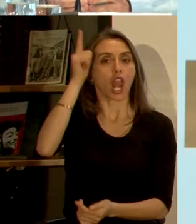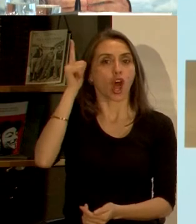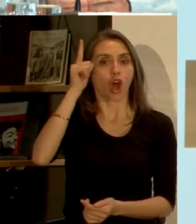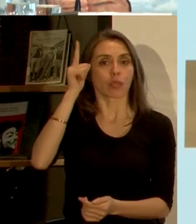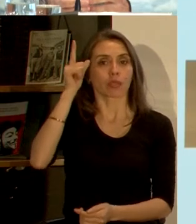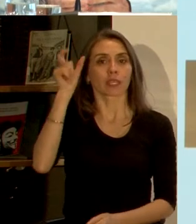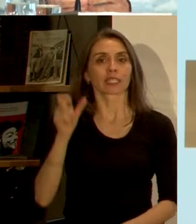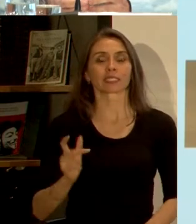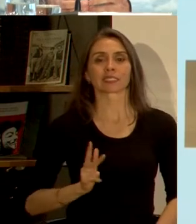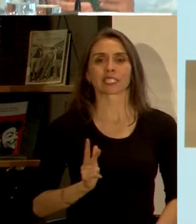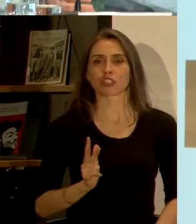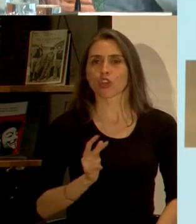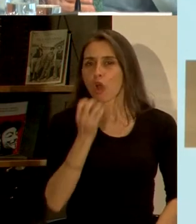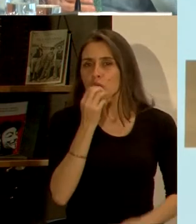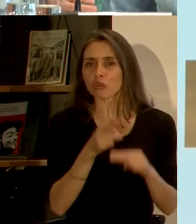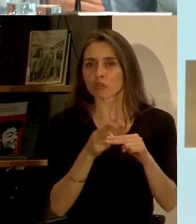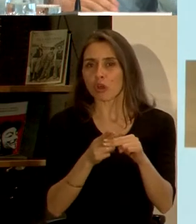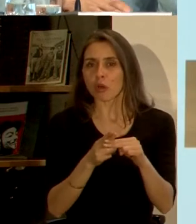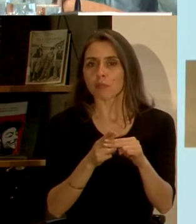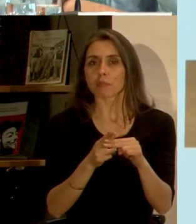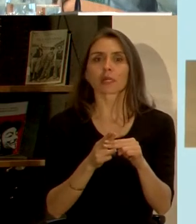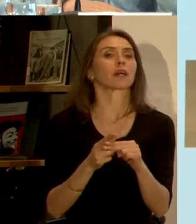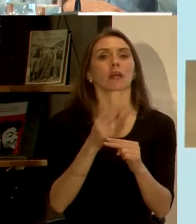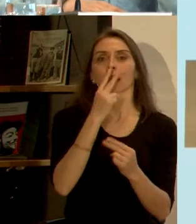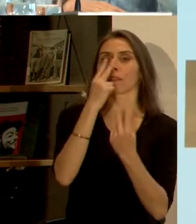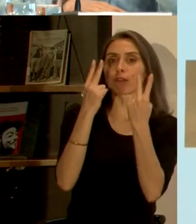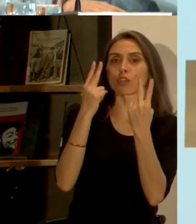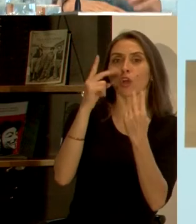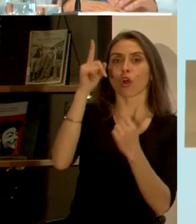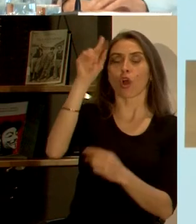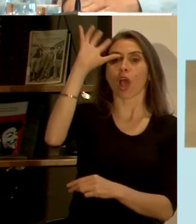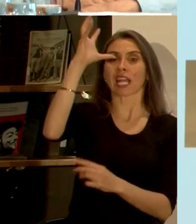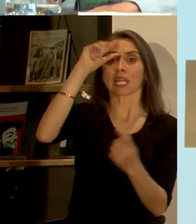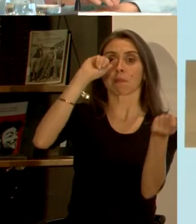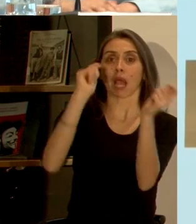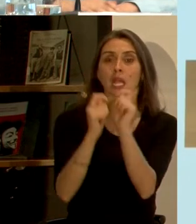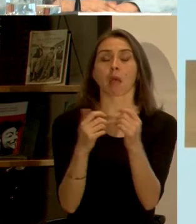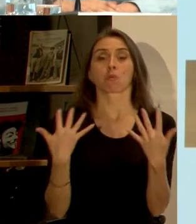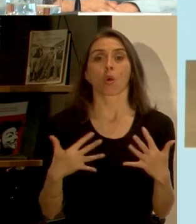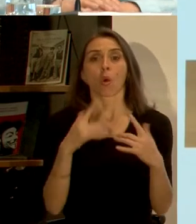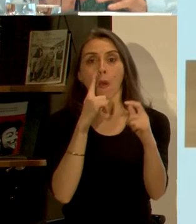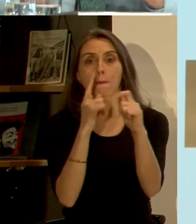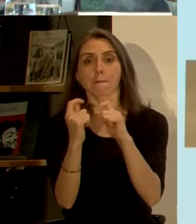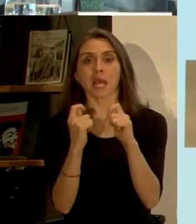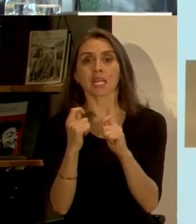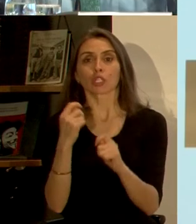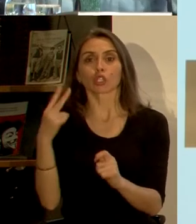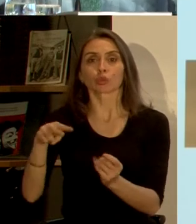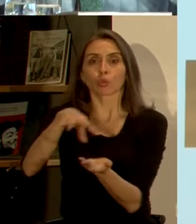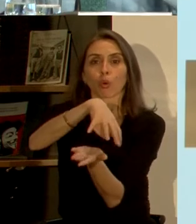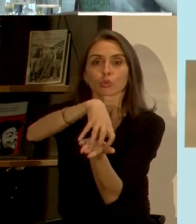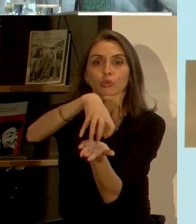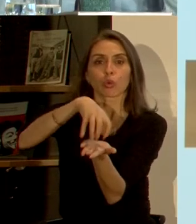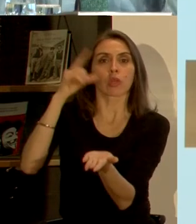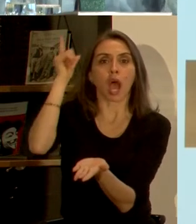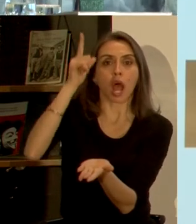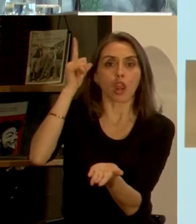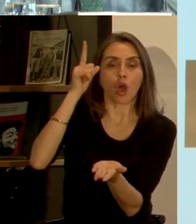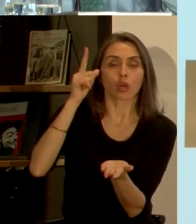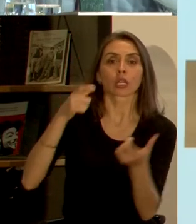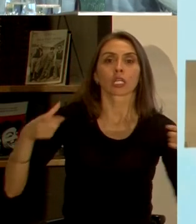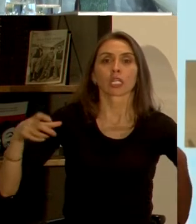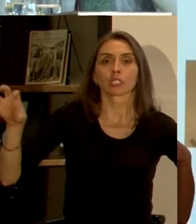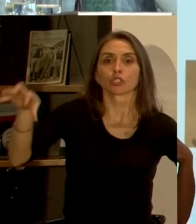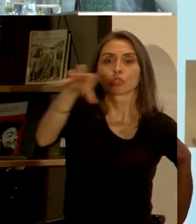su momento, Ken Livingston, quien vio en el tema de cambio climático una amenaza muy importante para su ciudad, juntadores, ciudades,